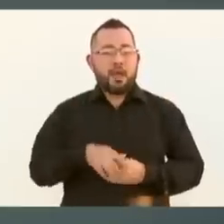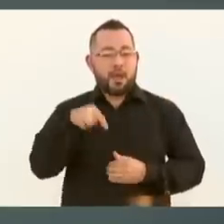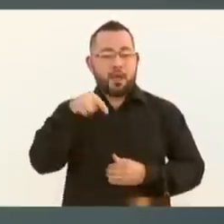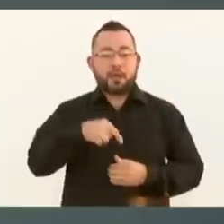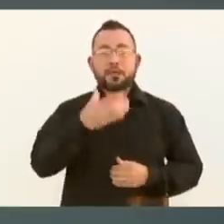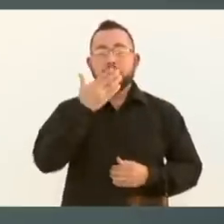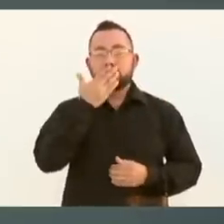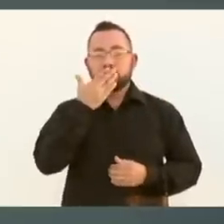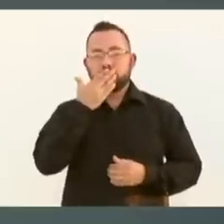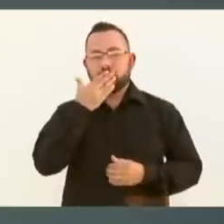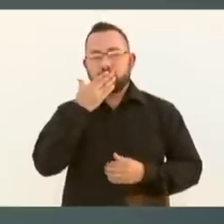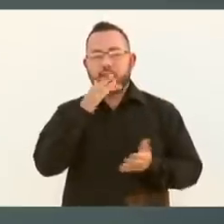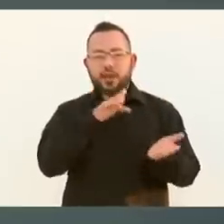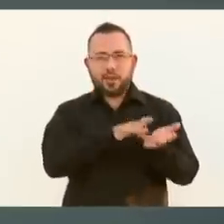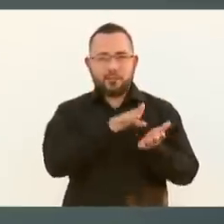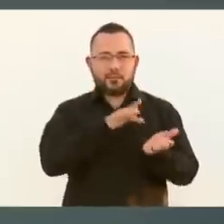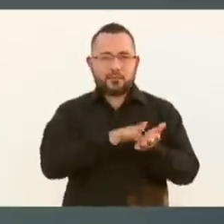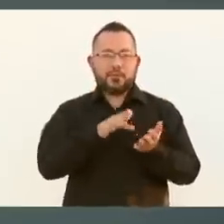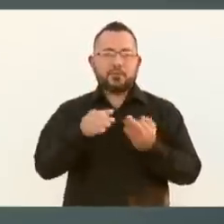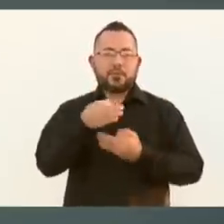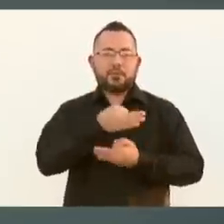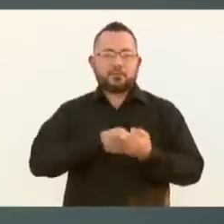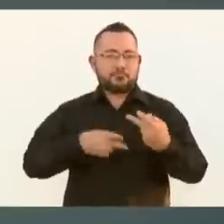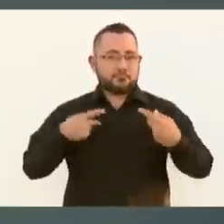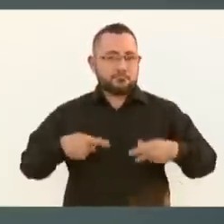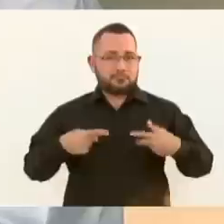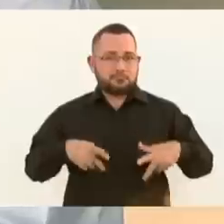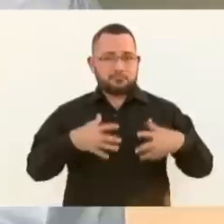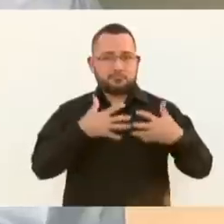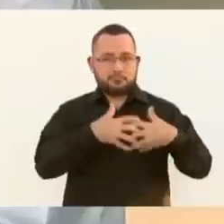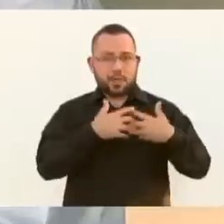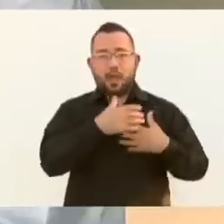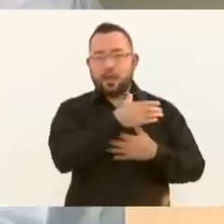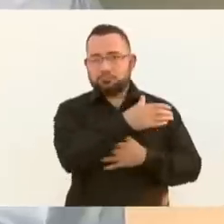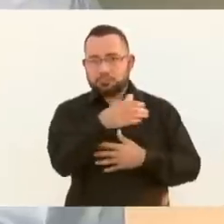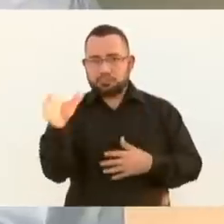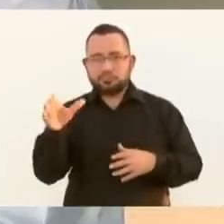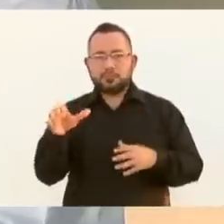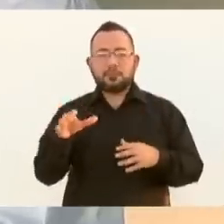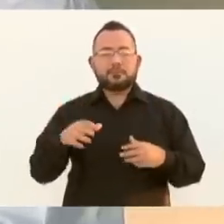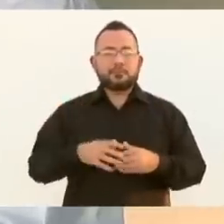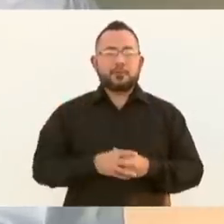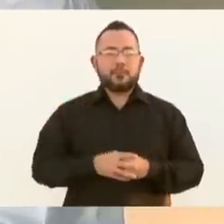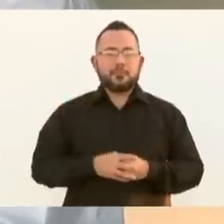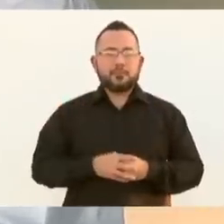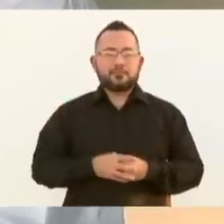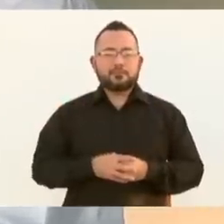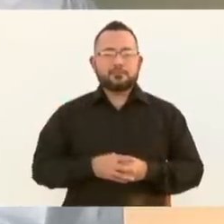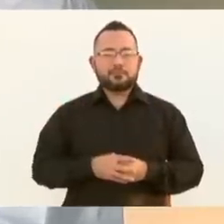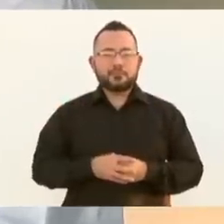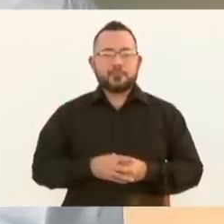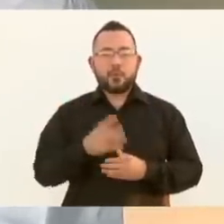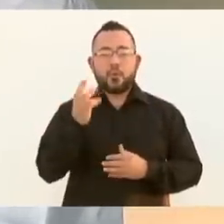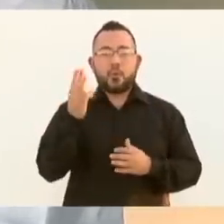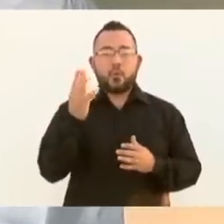está apoyando a productores del campo, a 4 mil